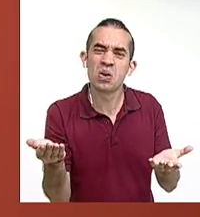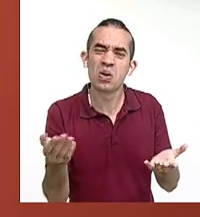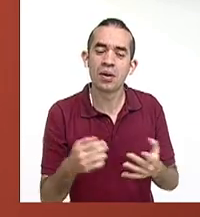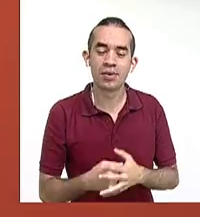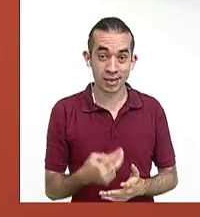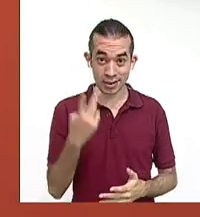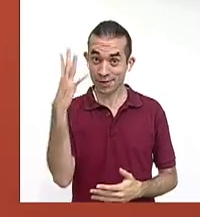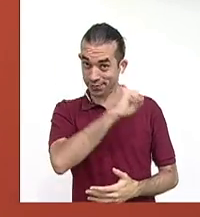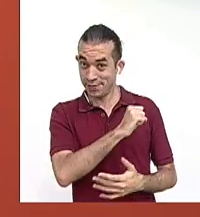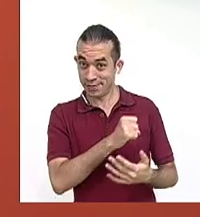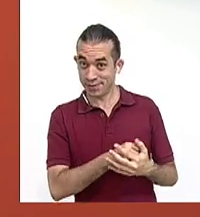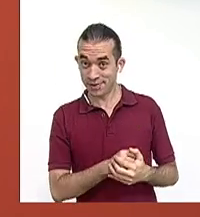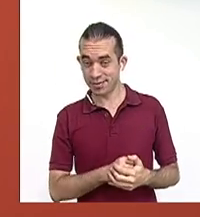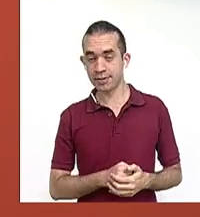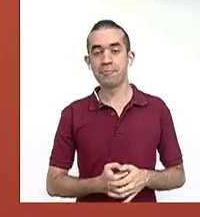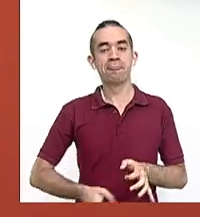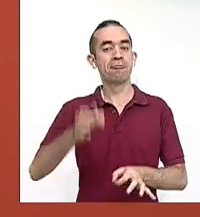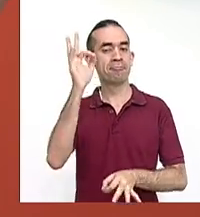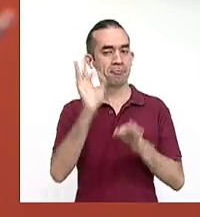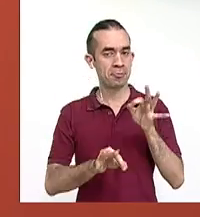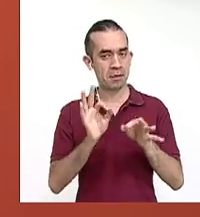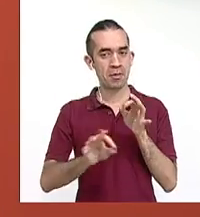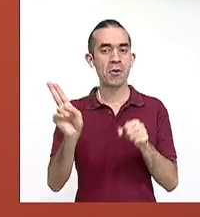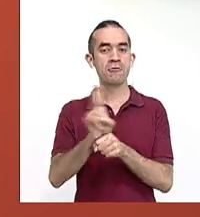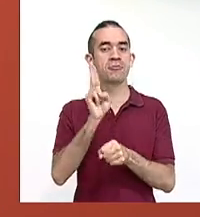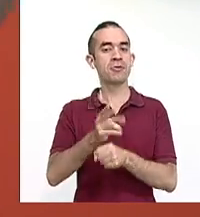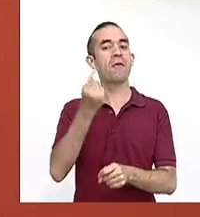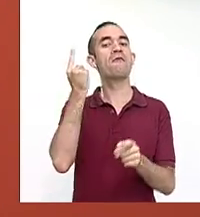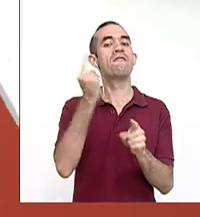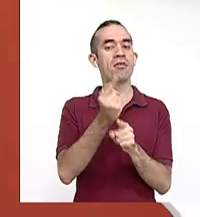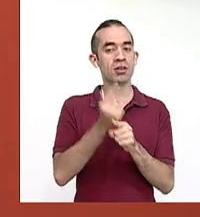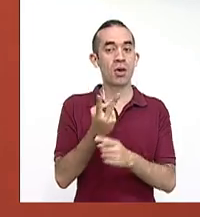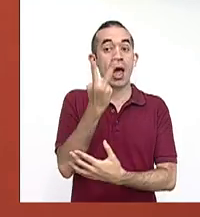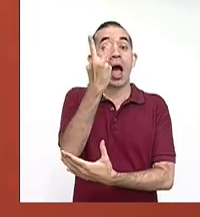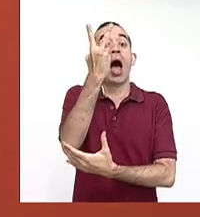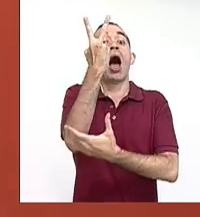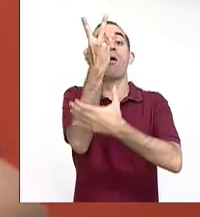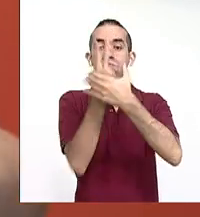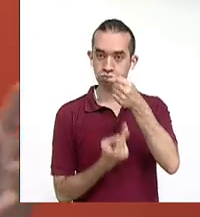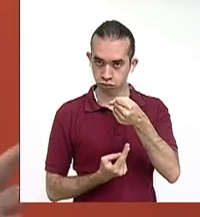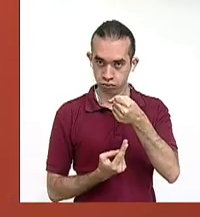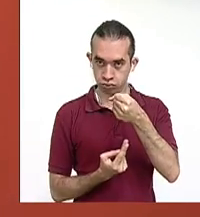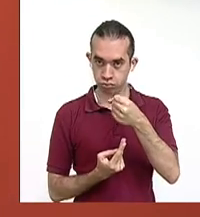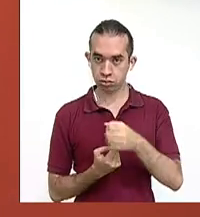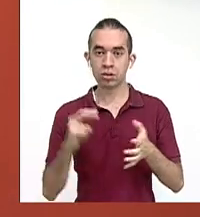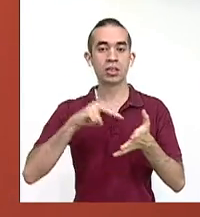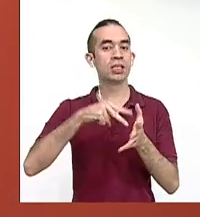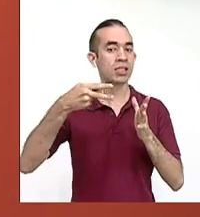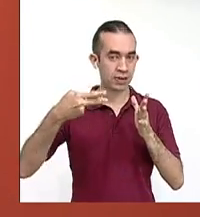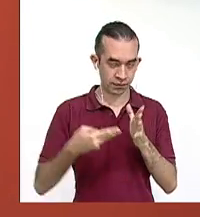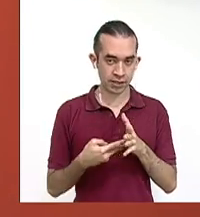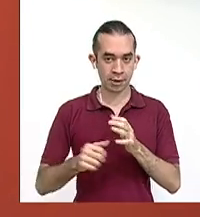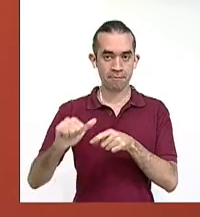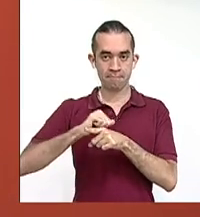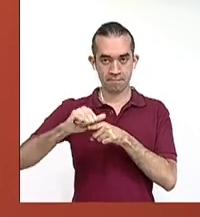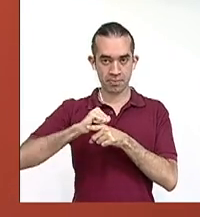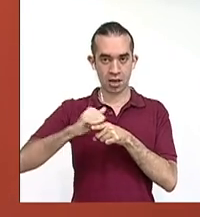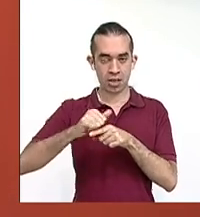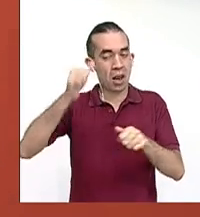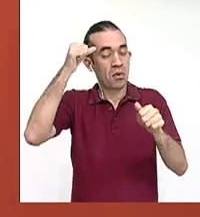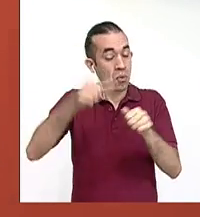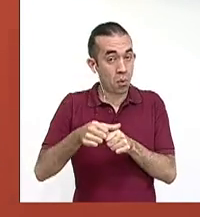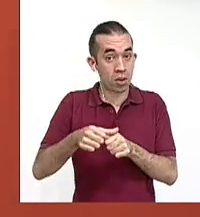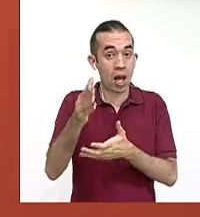¿Vieron? Qué sencillo es el uso correcto de ambos. Solo es cuestión de práctica y recordemos que si tenemos